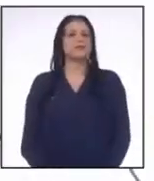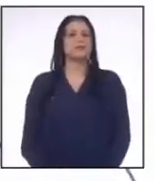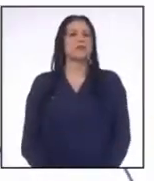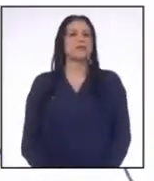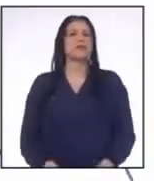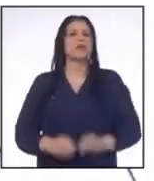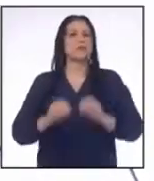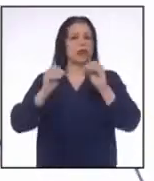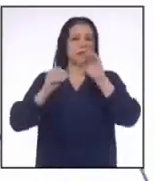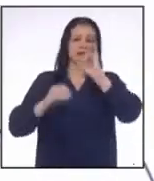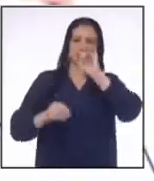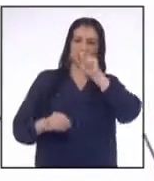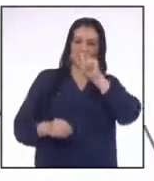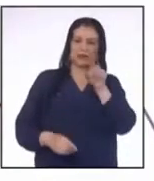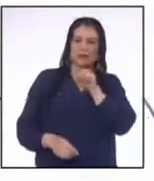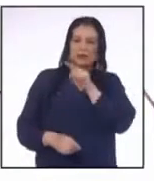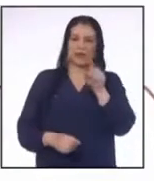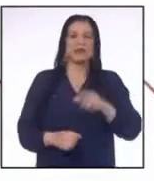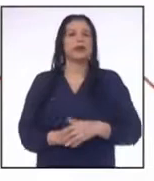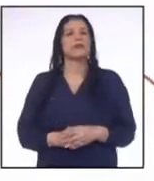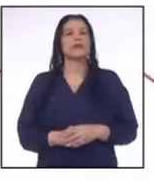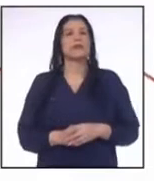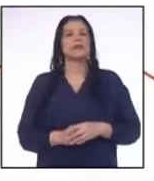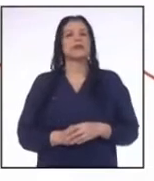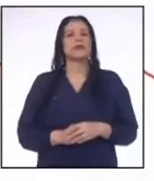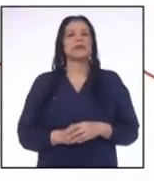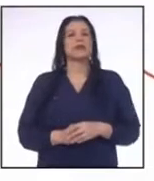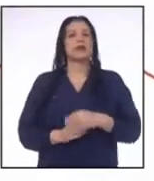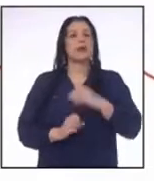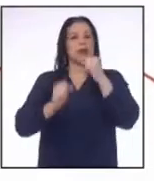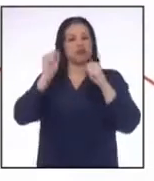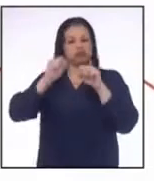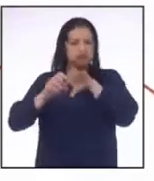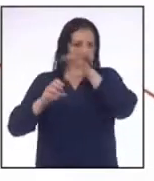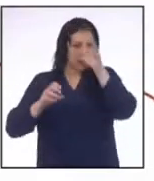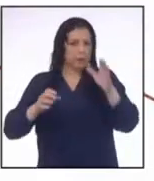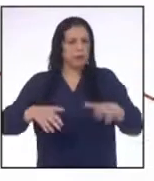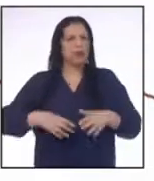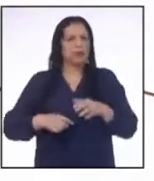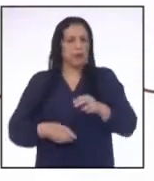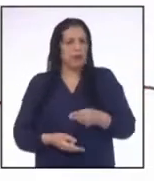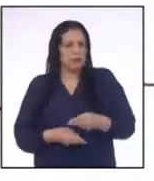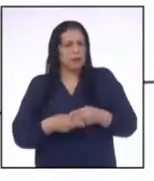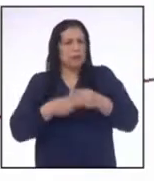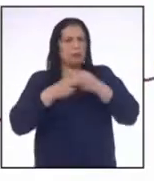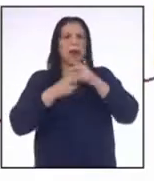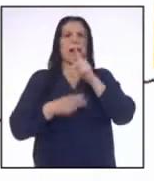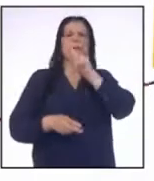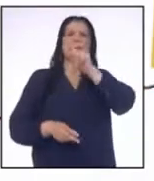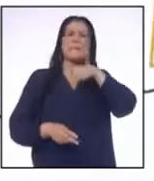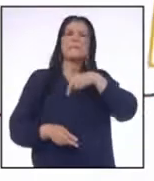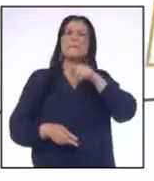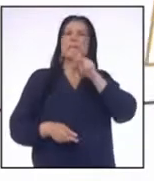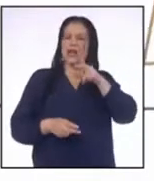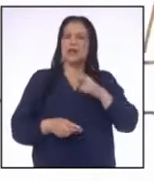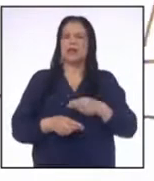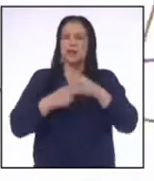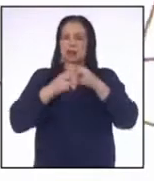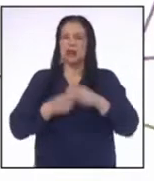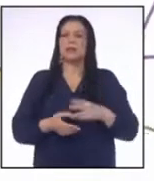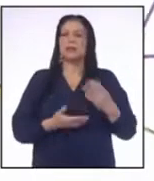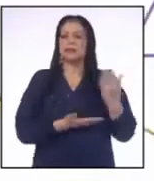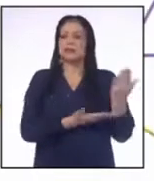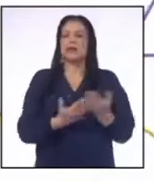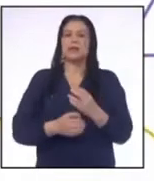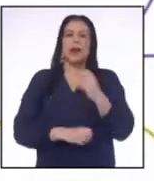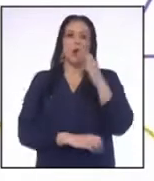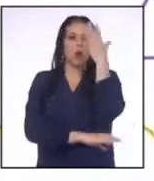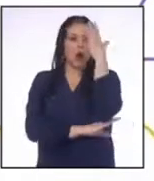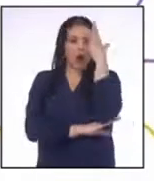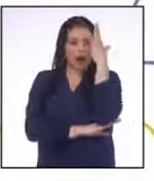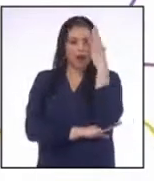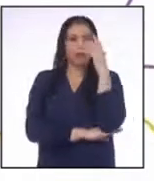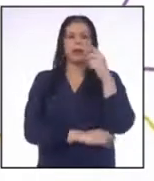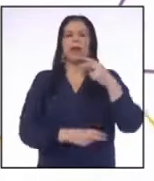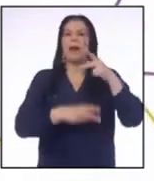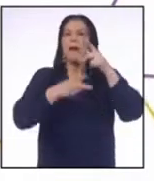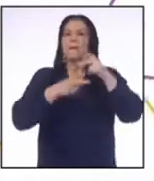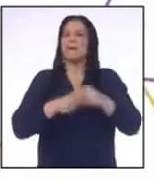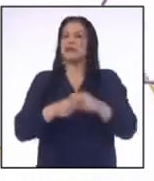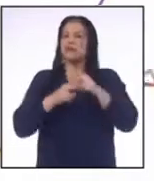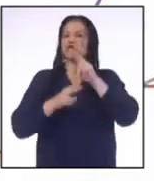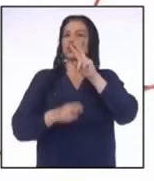Aplicación de inecuaciones lineales un Cambión que puede cargar hasta mil Kilogramos lleva a un parque un árbol Que pesa 280